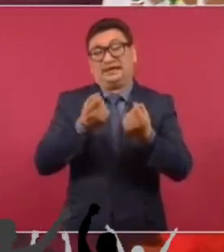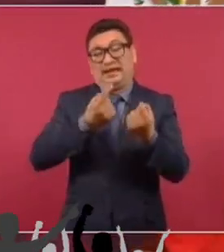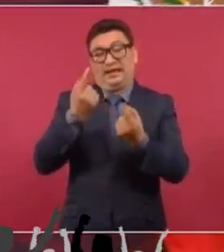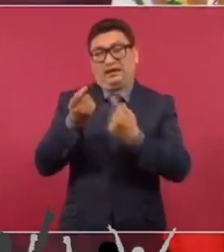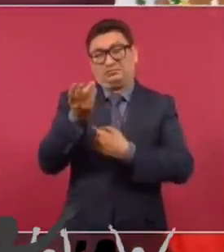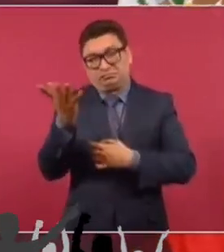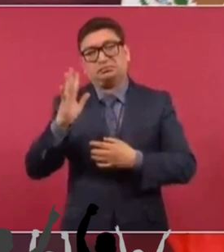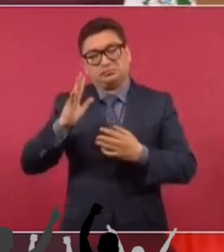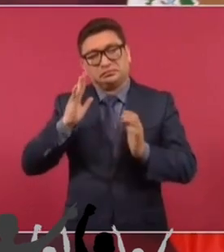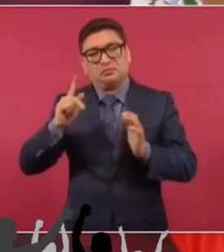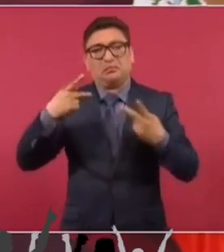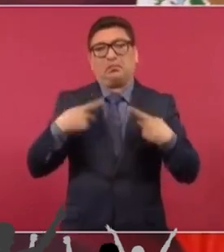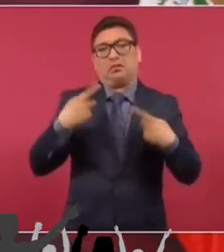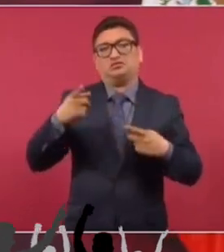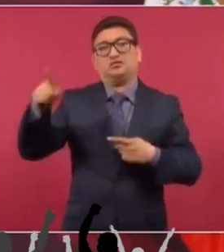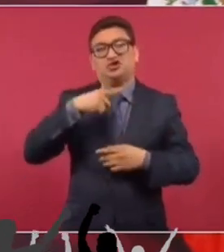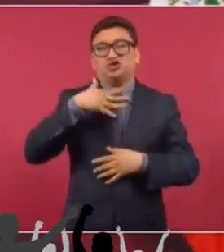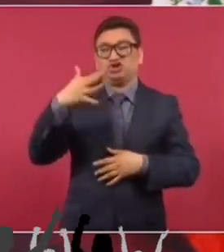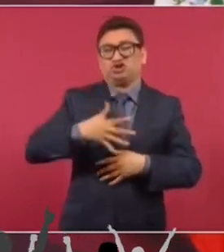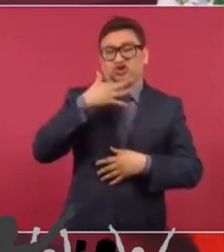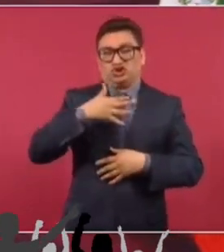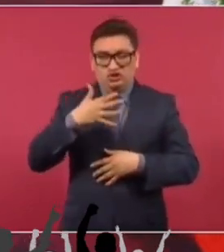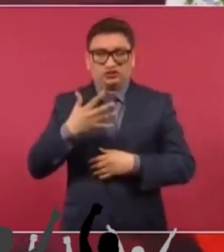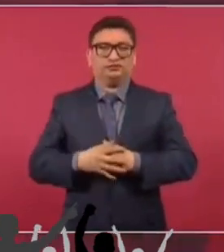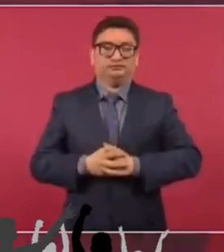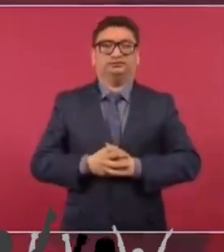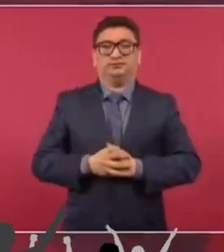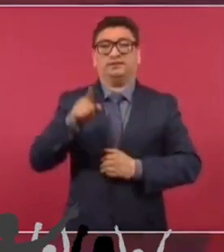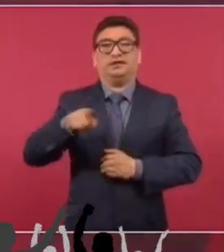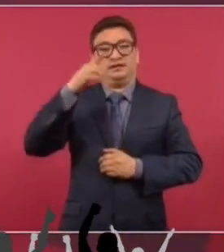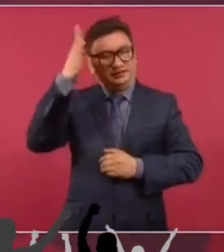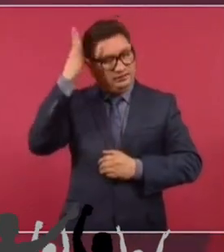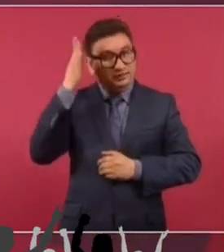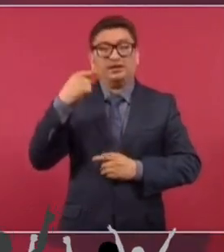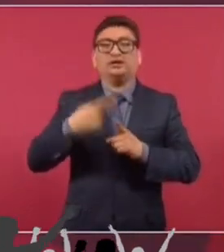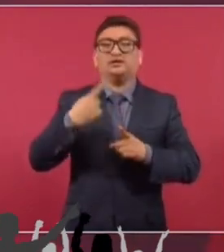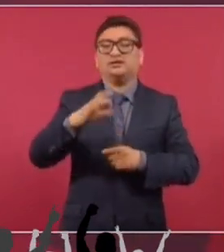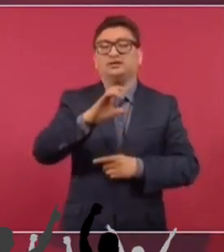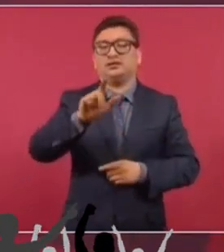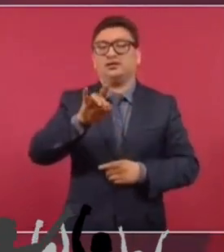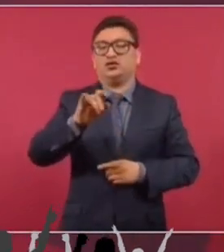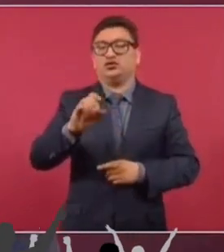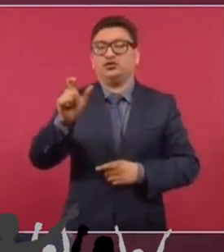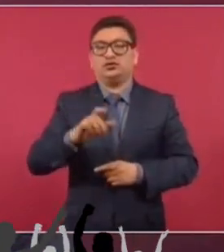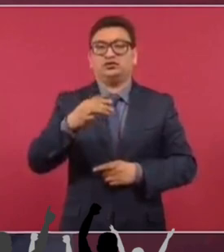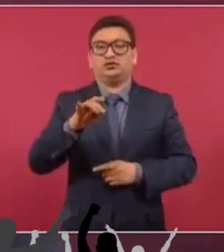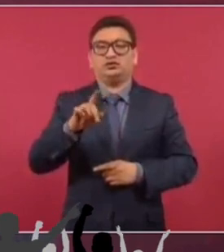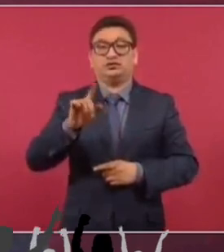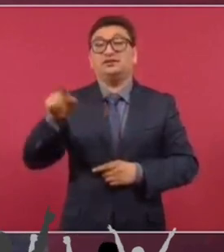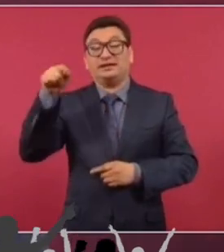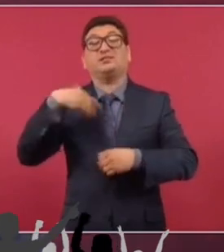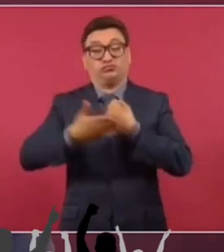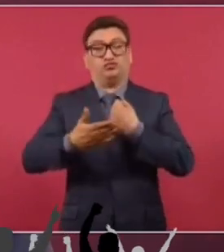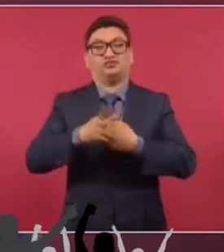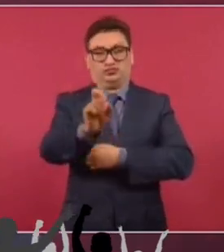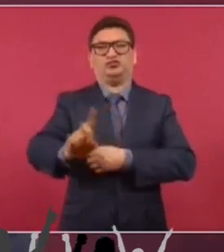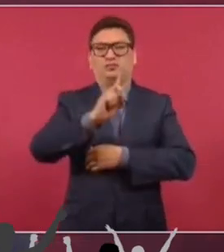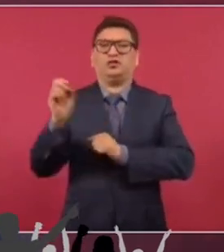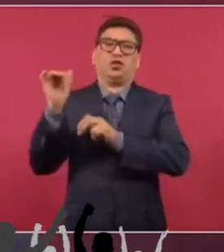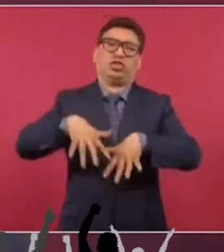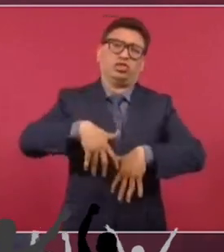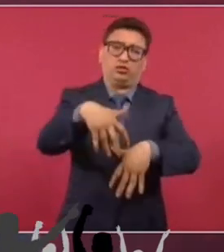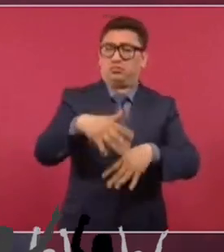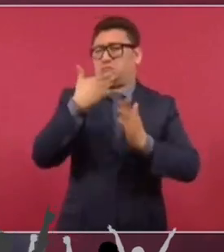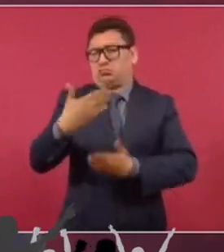potentados, corruptos, que encabeza Claudio X. González. Ellos son los que se van a manifestar el domingo, están en su derecho